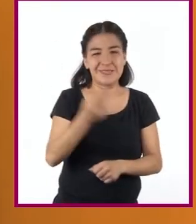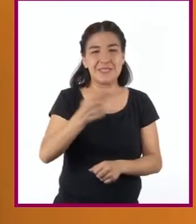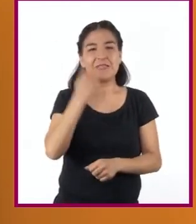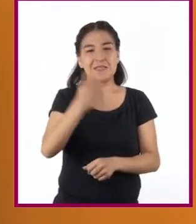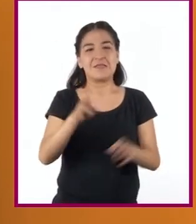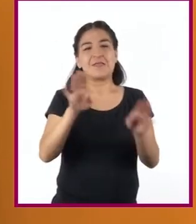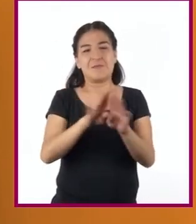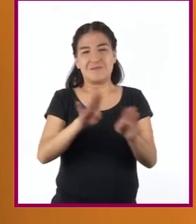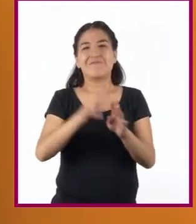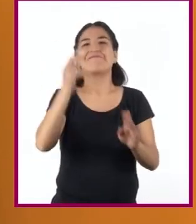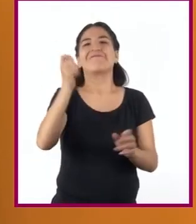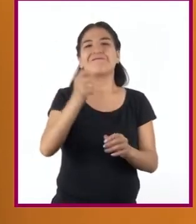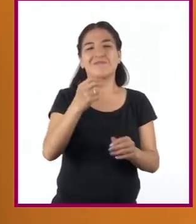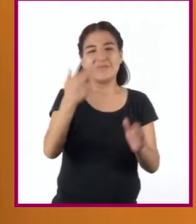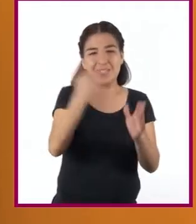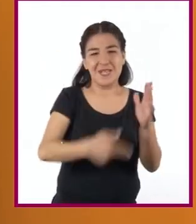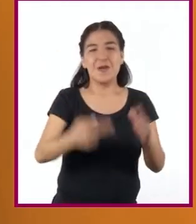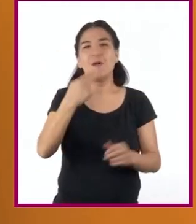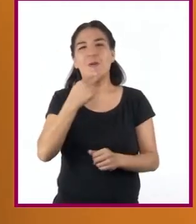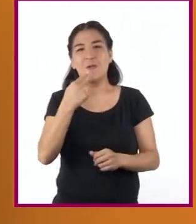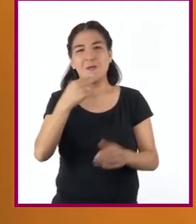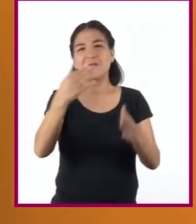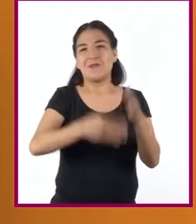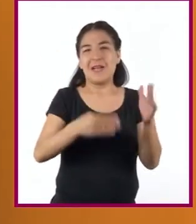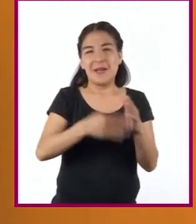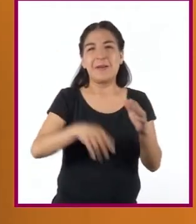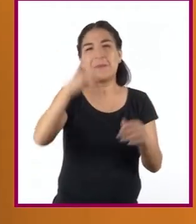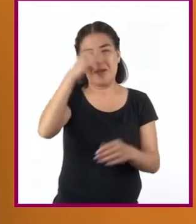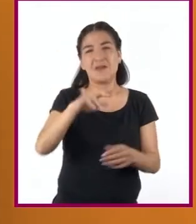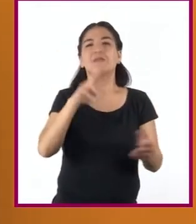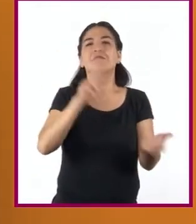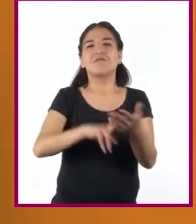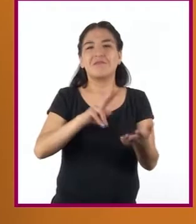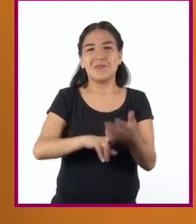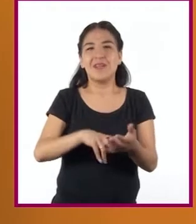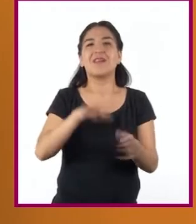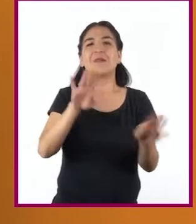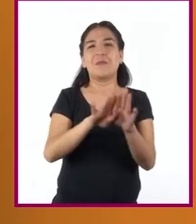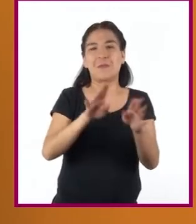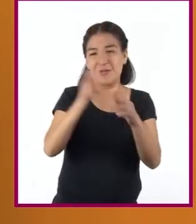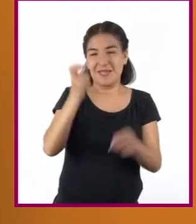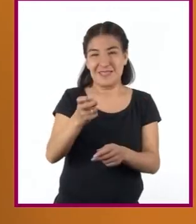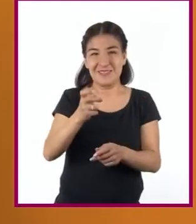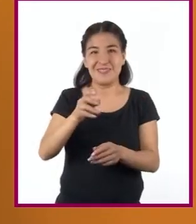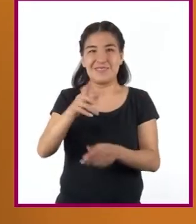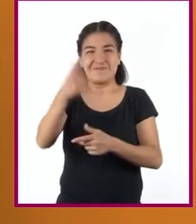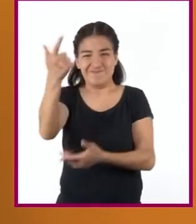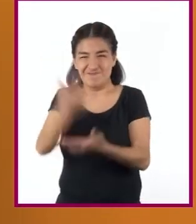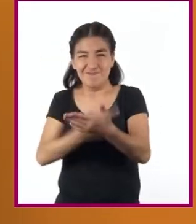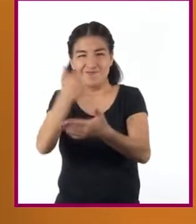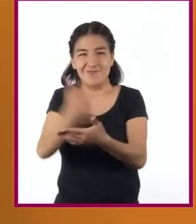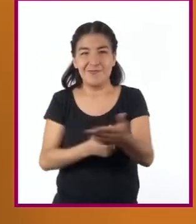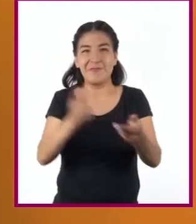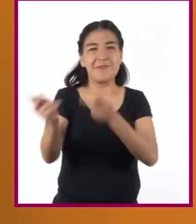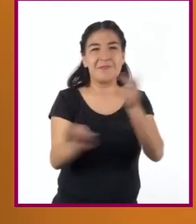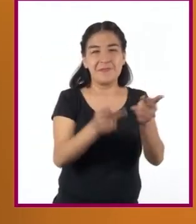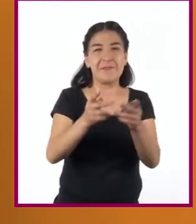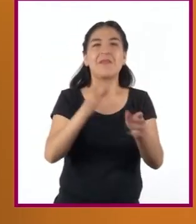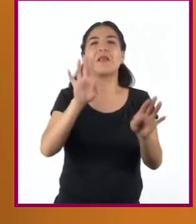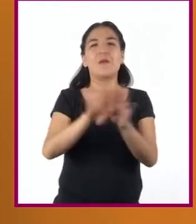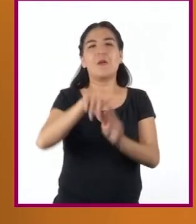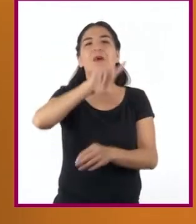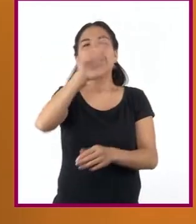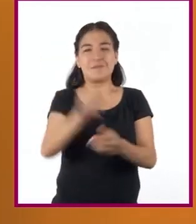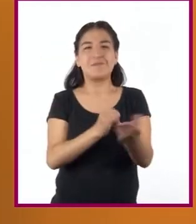este tipo de herramientas que facilitan la obtención de valores procedentes de esos datos y, con ello, la toma de